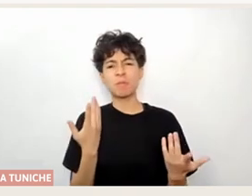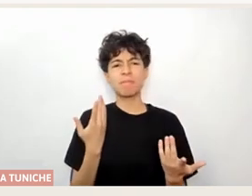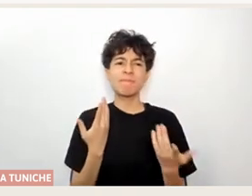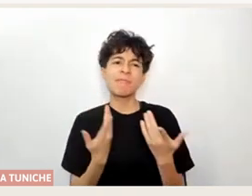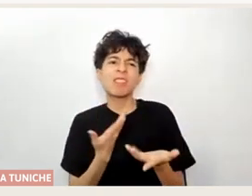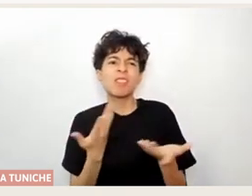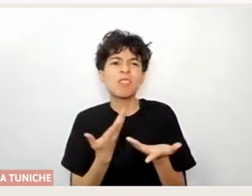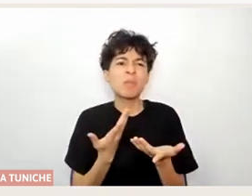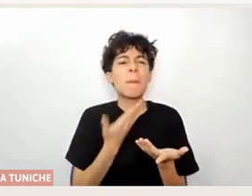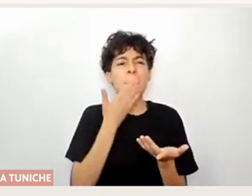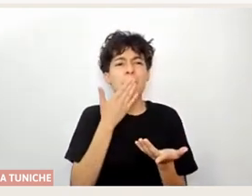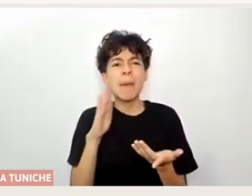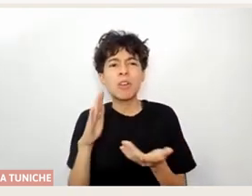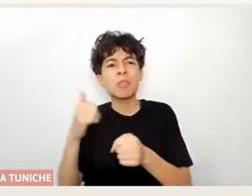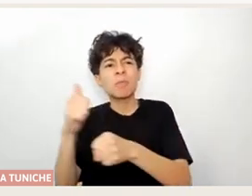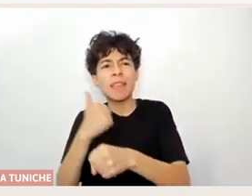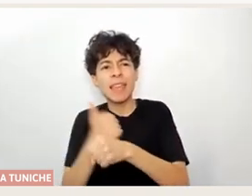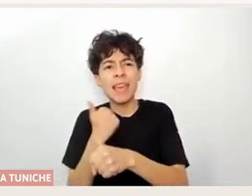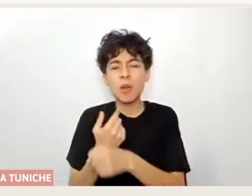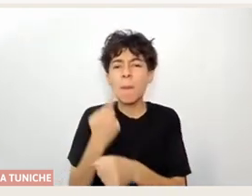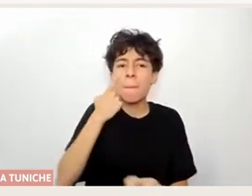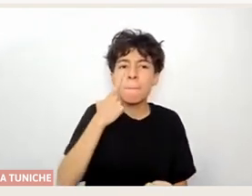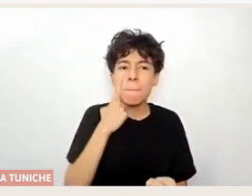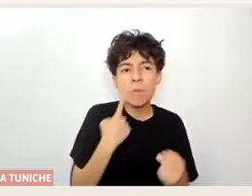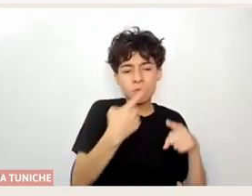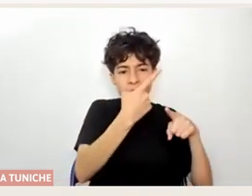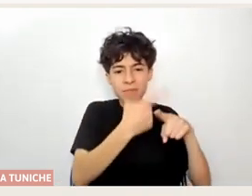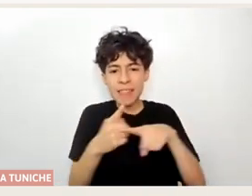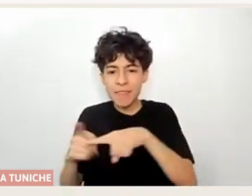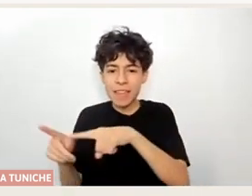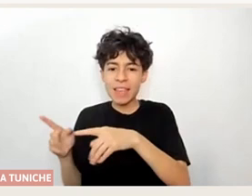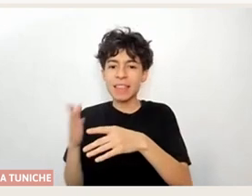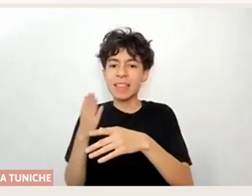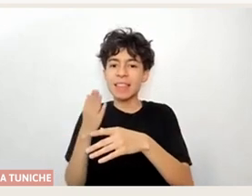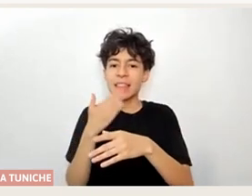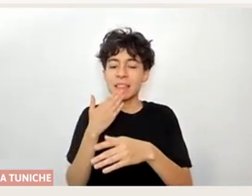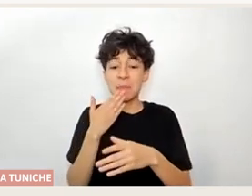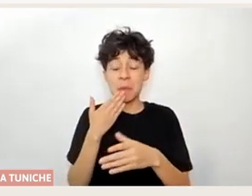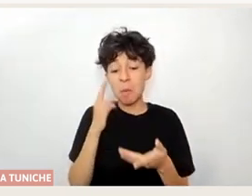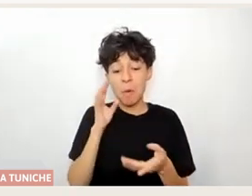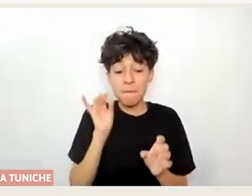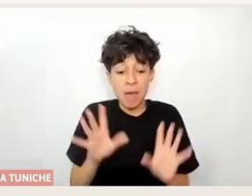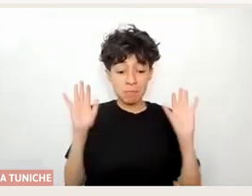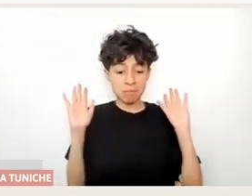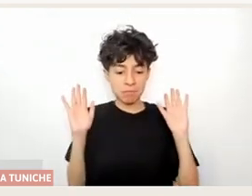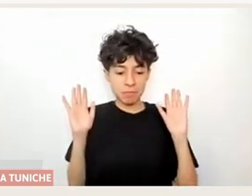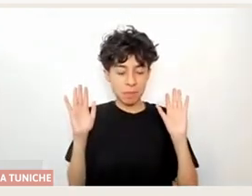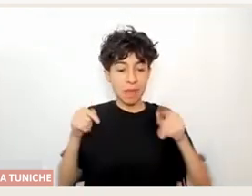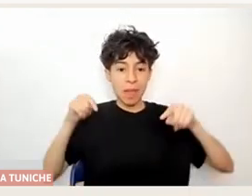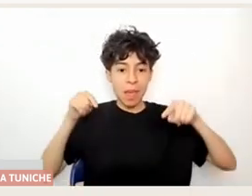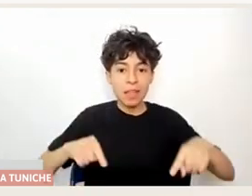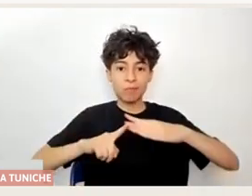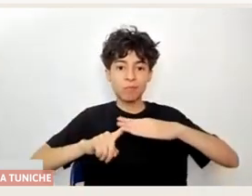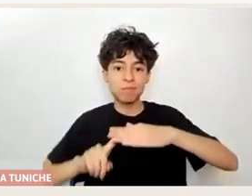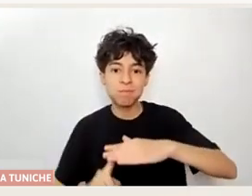a generar un laboratorio más de experimentación, de hacer, de entregar herramientas y ver qué ocurre. Y así fue como nació,